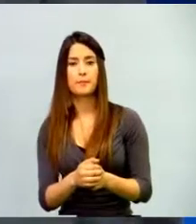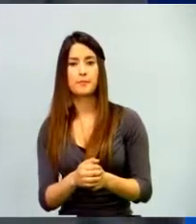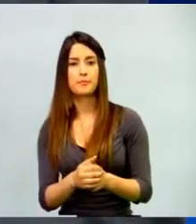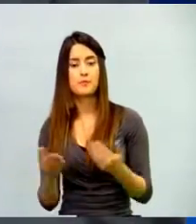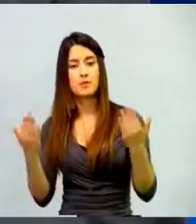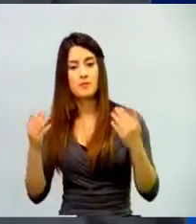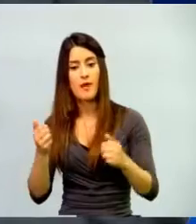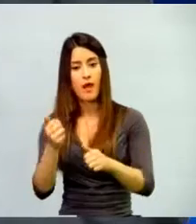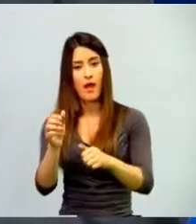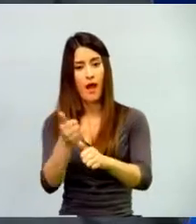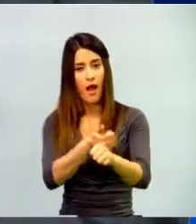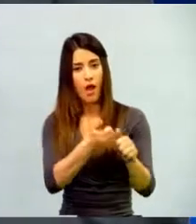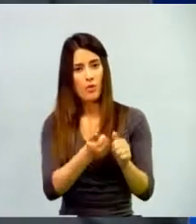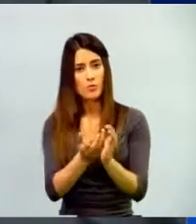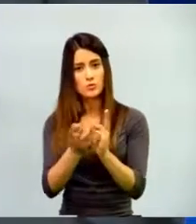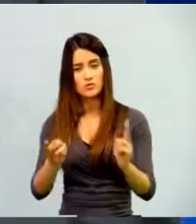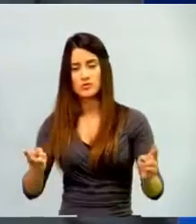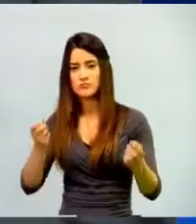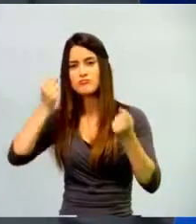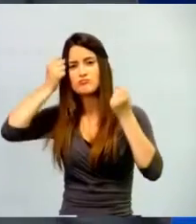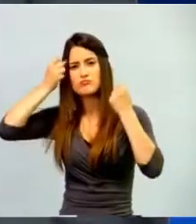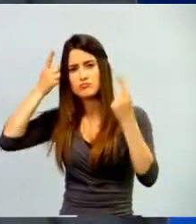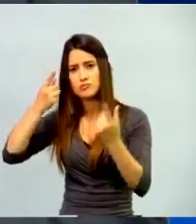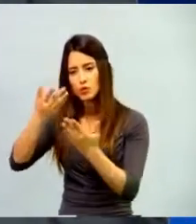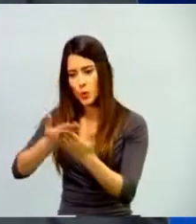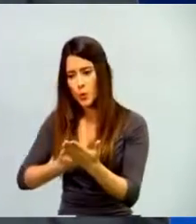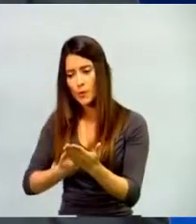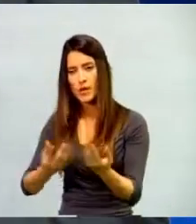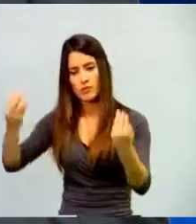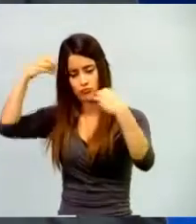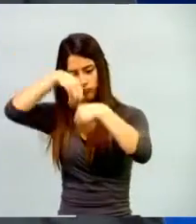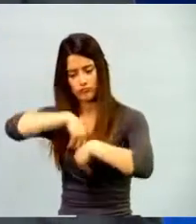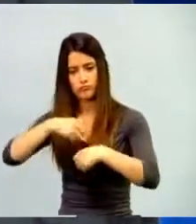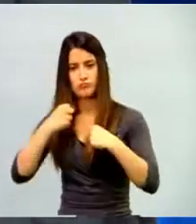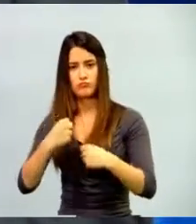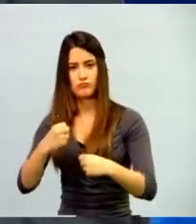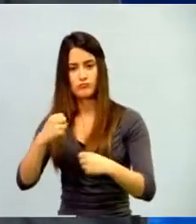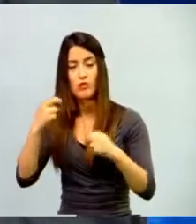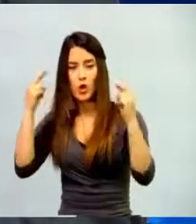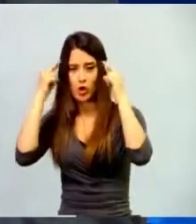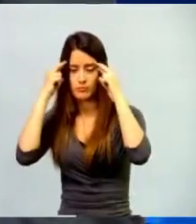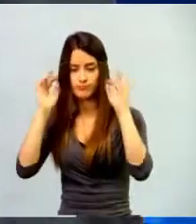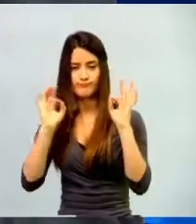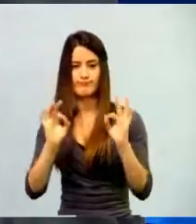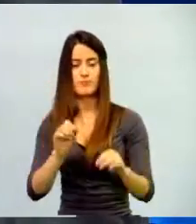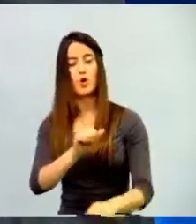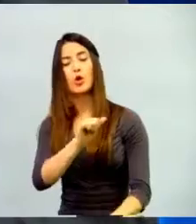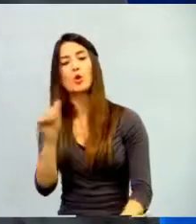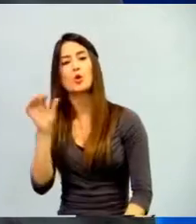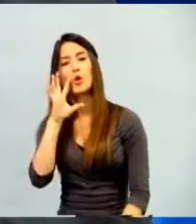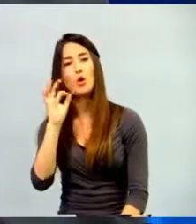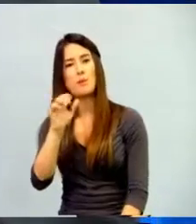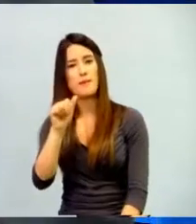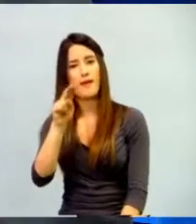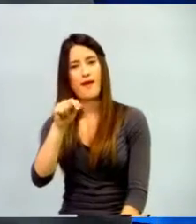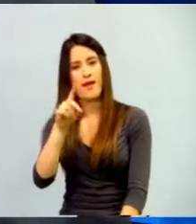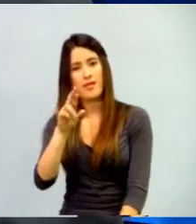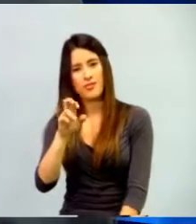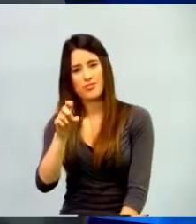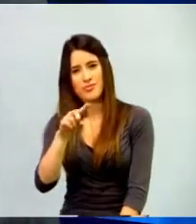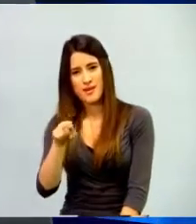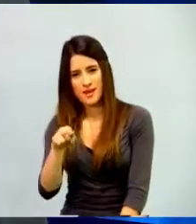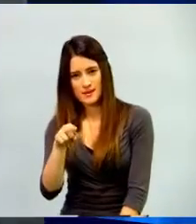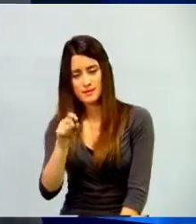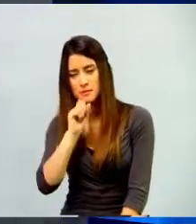e interiorización de documentos y de conocimientos. Andrés Rodríguez nos hace esta pregunta y de pronto